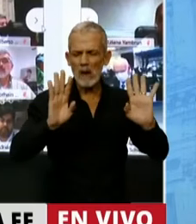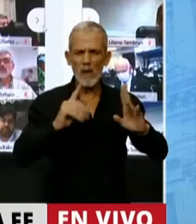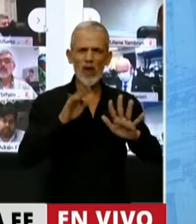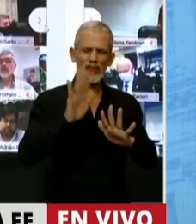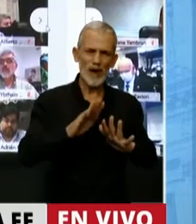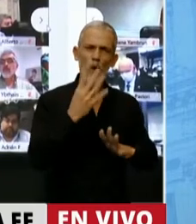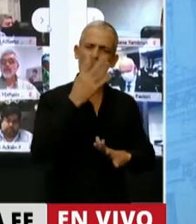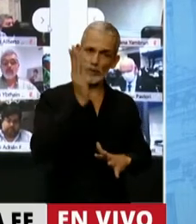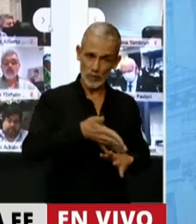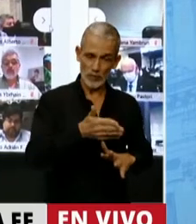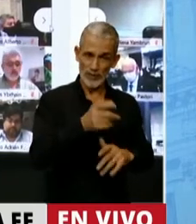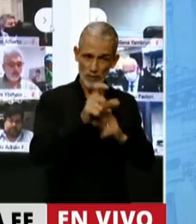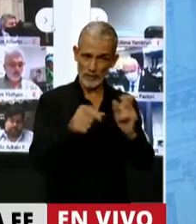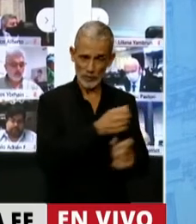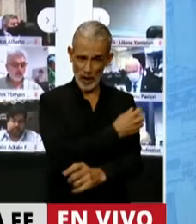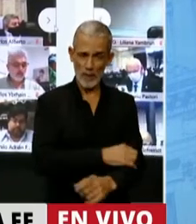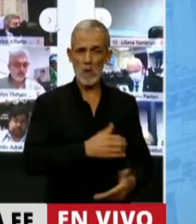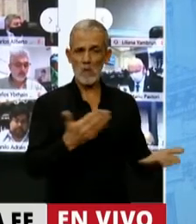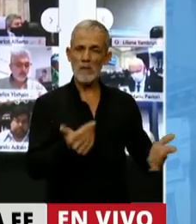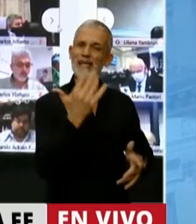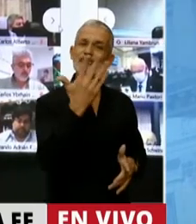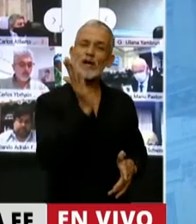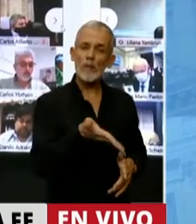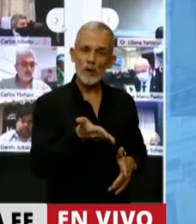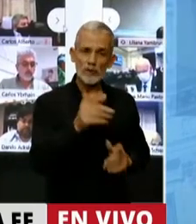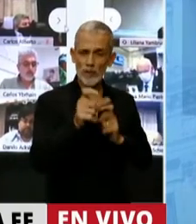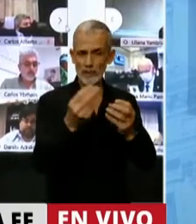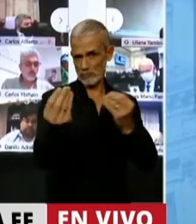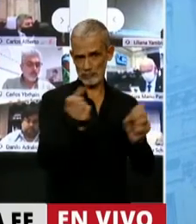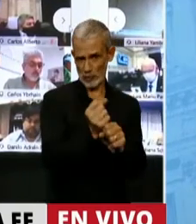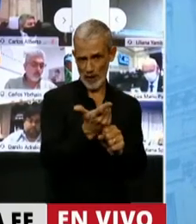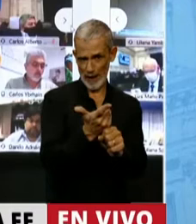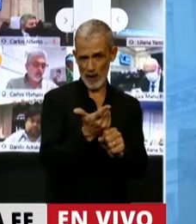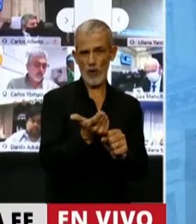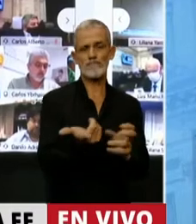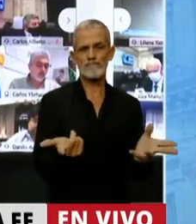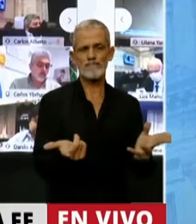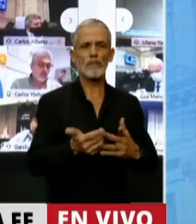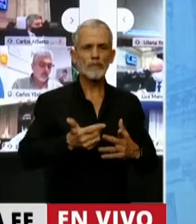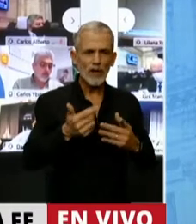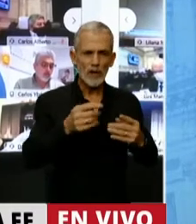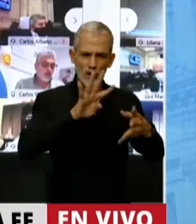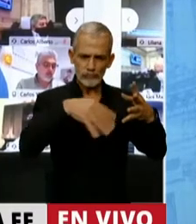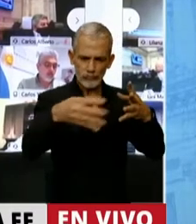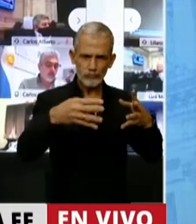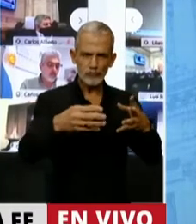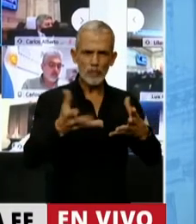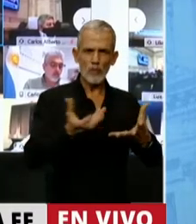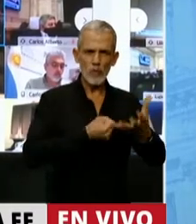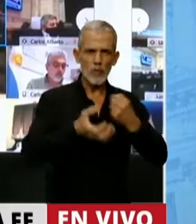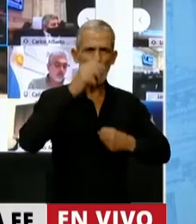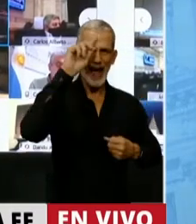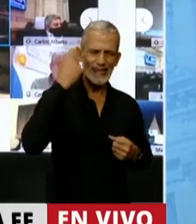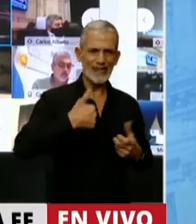con 4% de pobres, 5% desempleados. Los esquemas estatistas y los